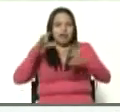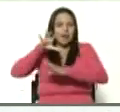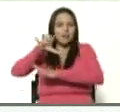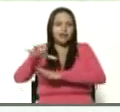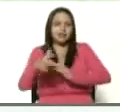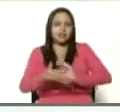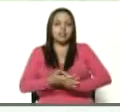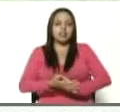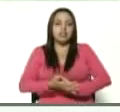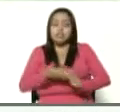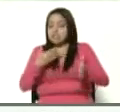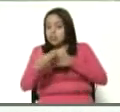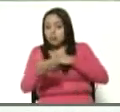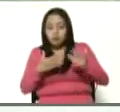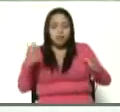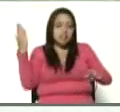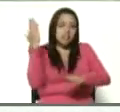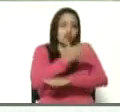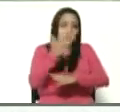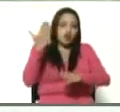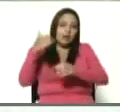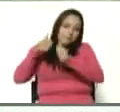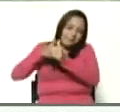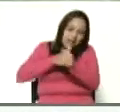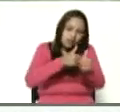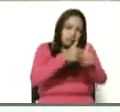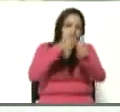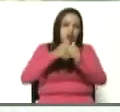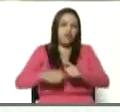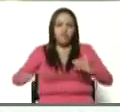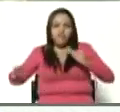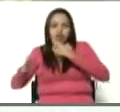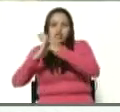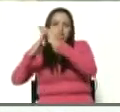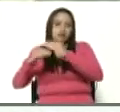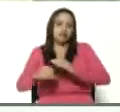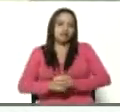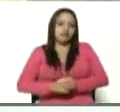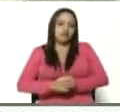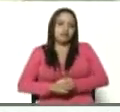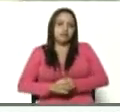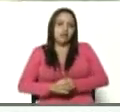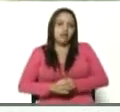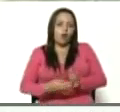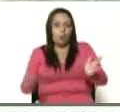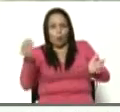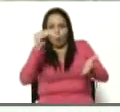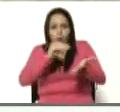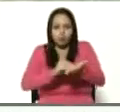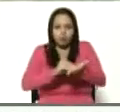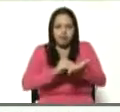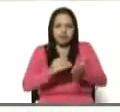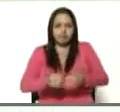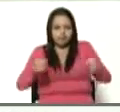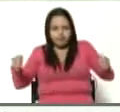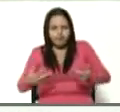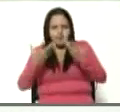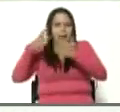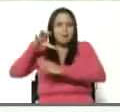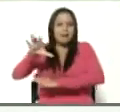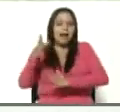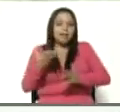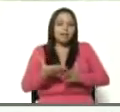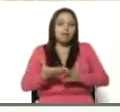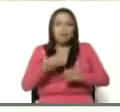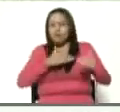encima de sanciones, persecuciones, bloqueos, resurgirá la patria por encima de toda la maldad y la